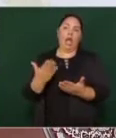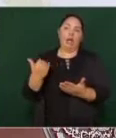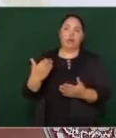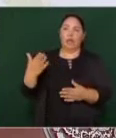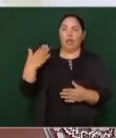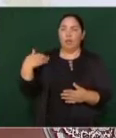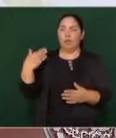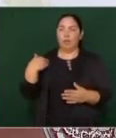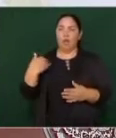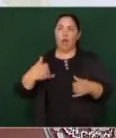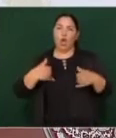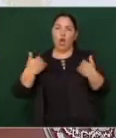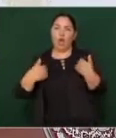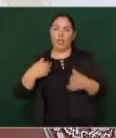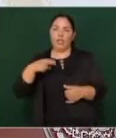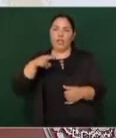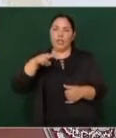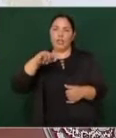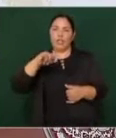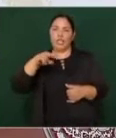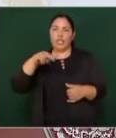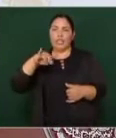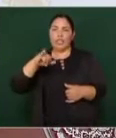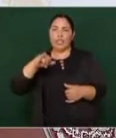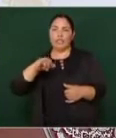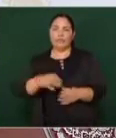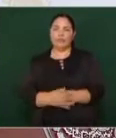ninis de manera despectiva.